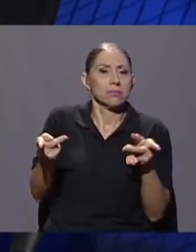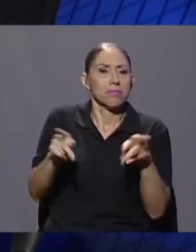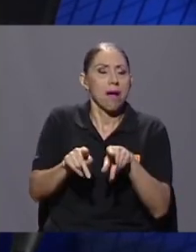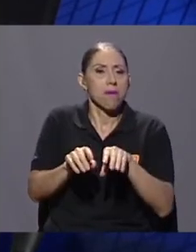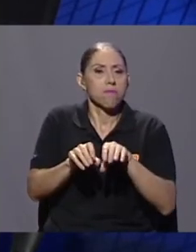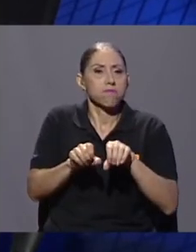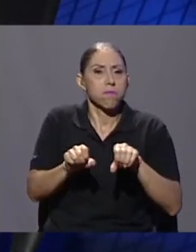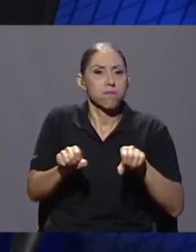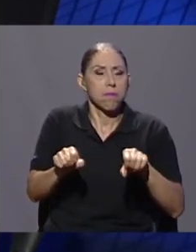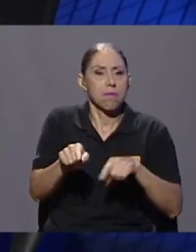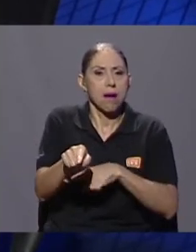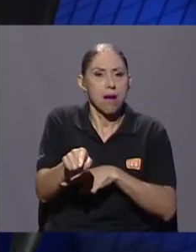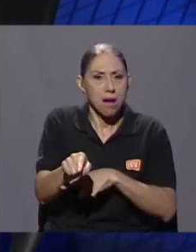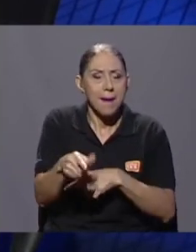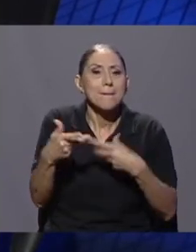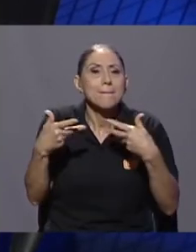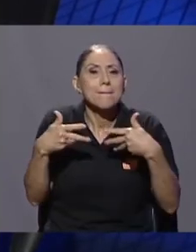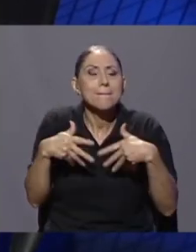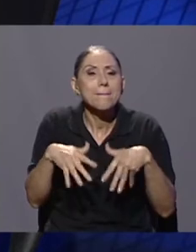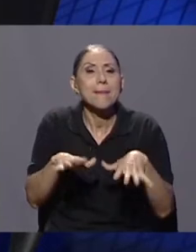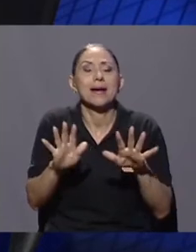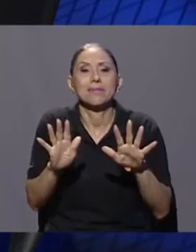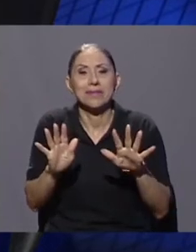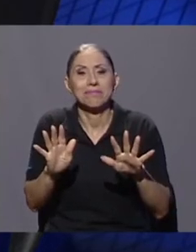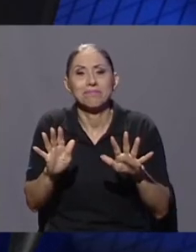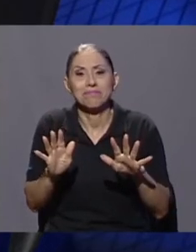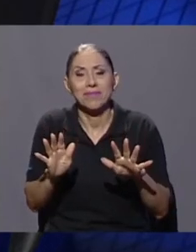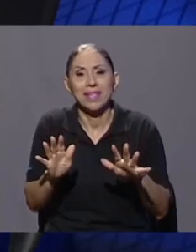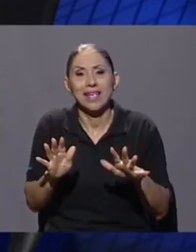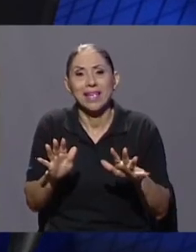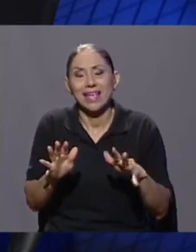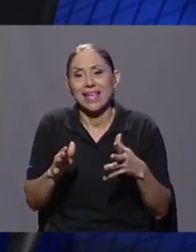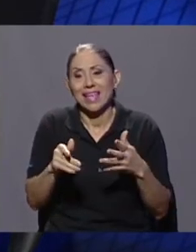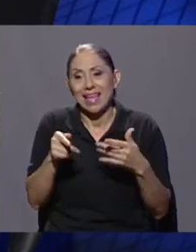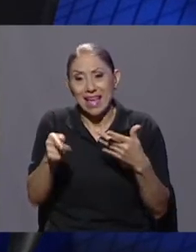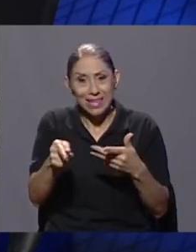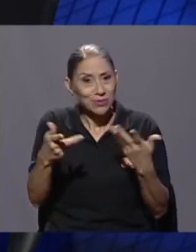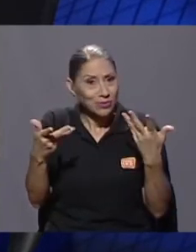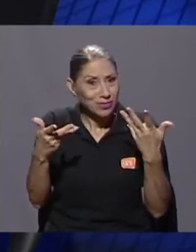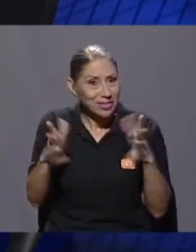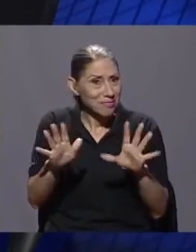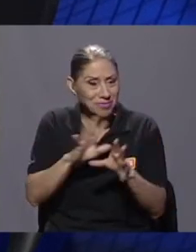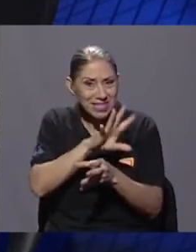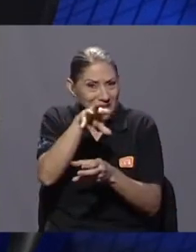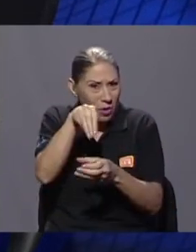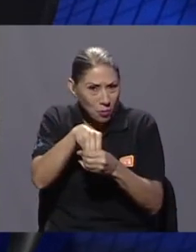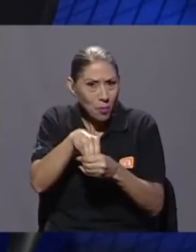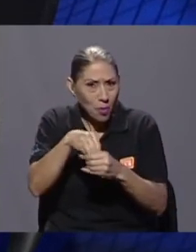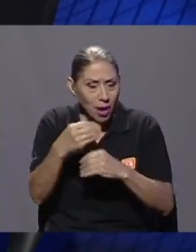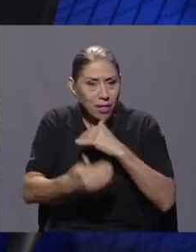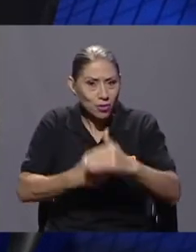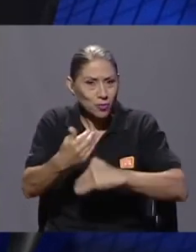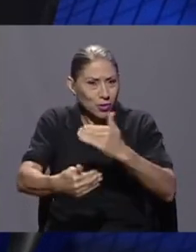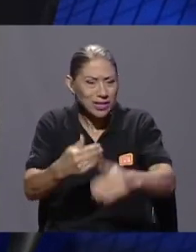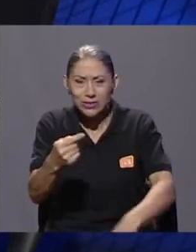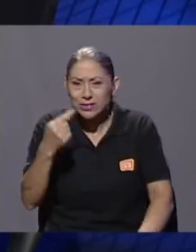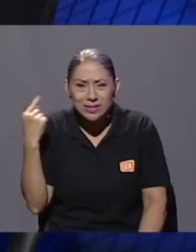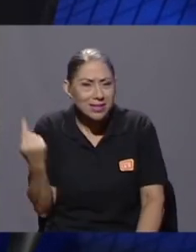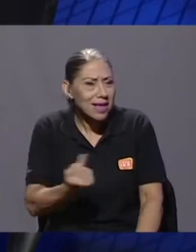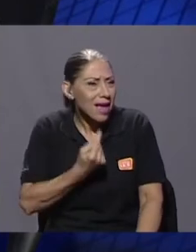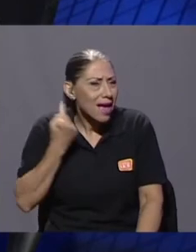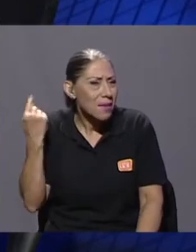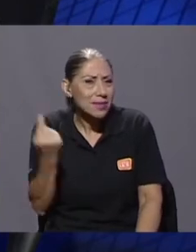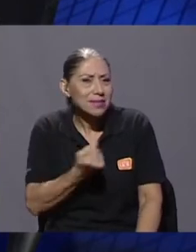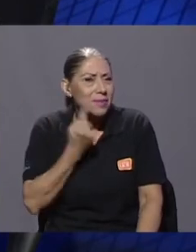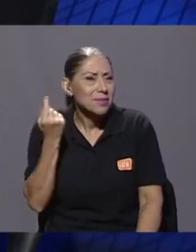más bien está casi que incorporada en los procesos. En los procesos siempre salen desde